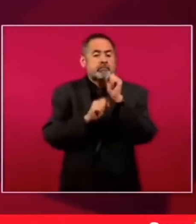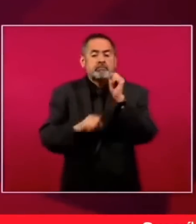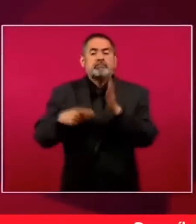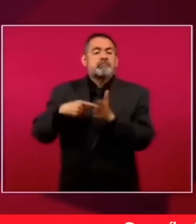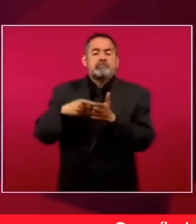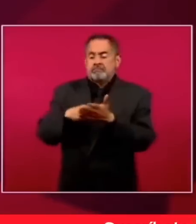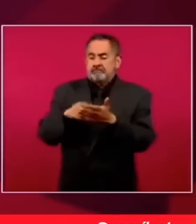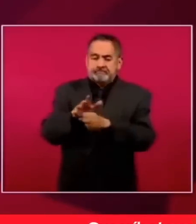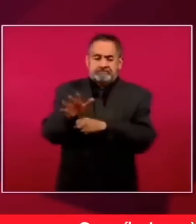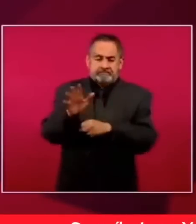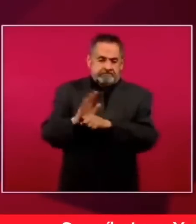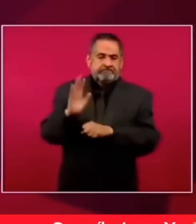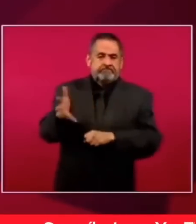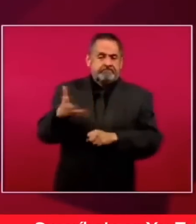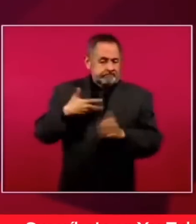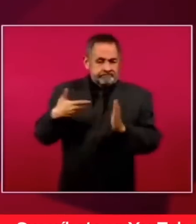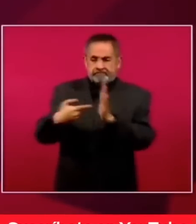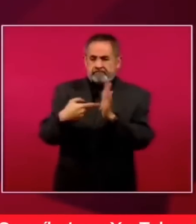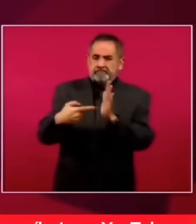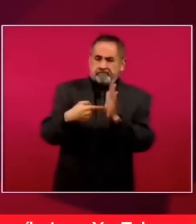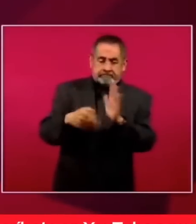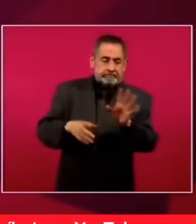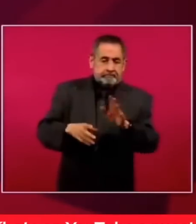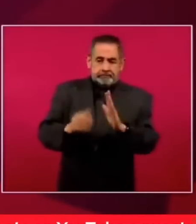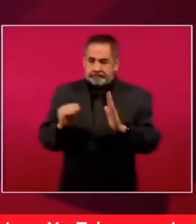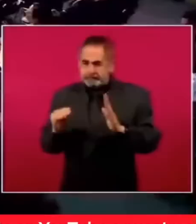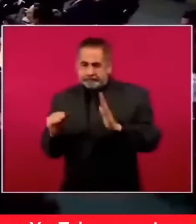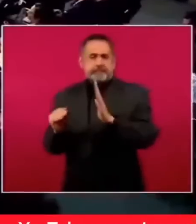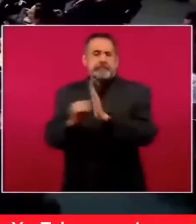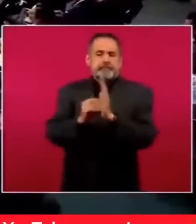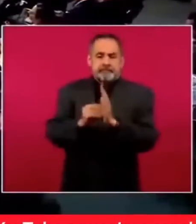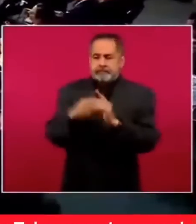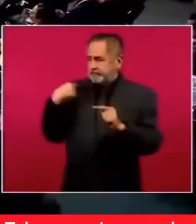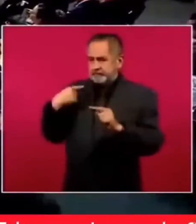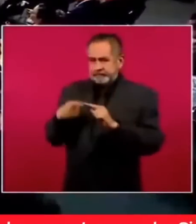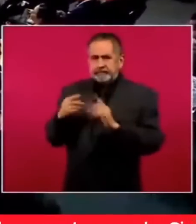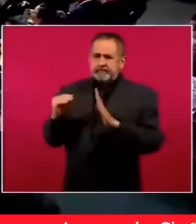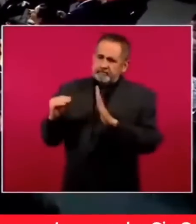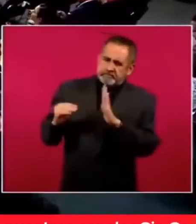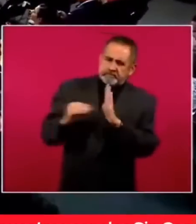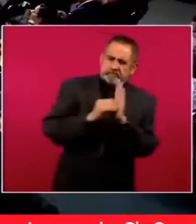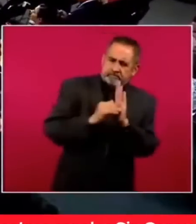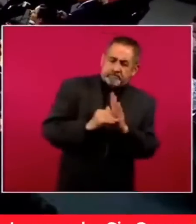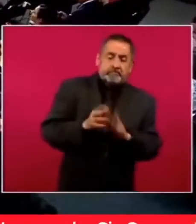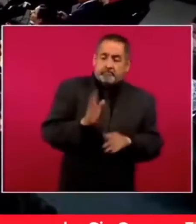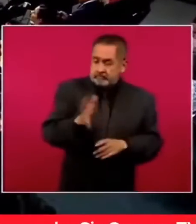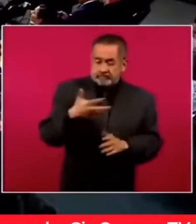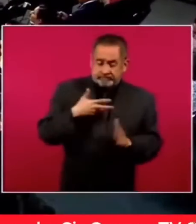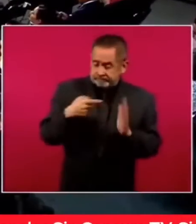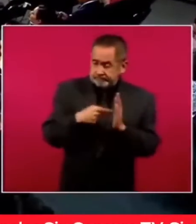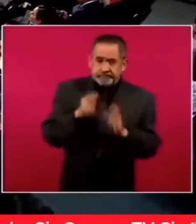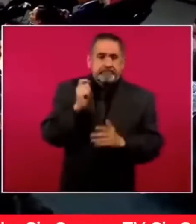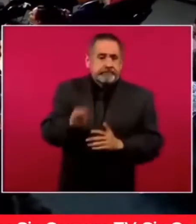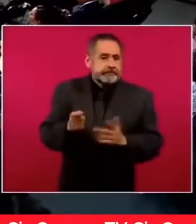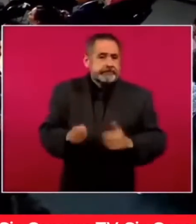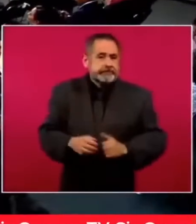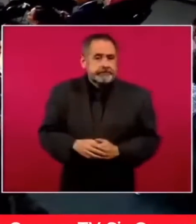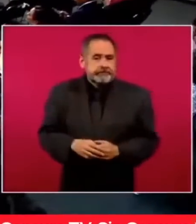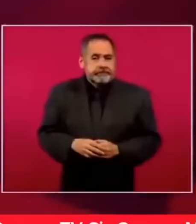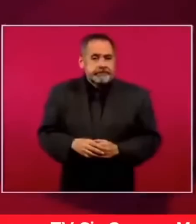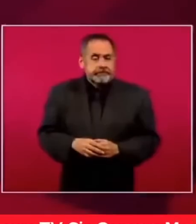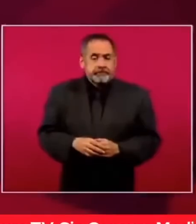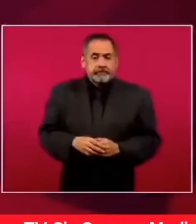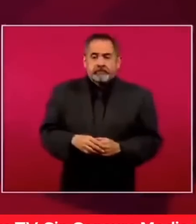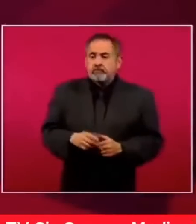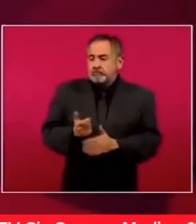establecido, eso lo logramos en este gobierno, de que la compra